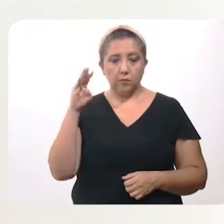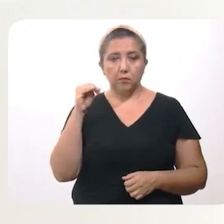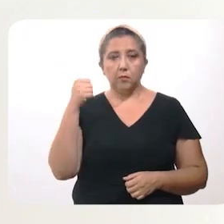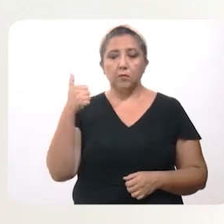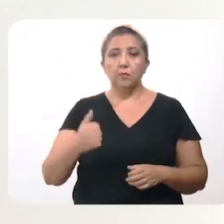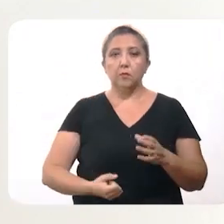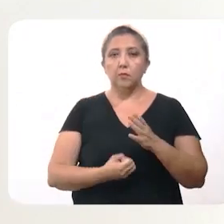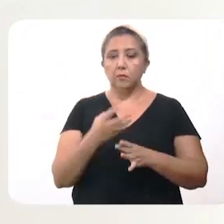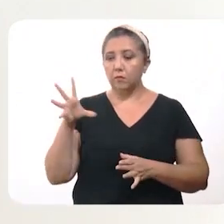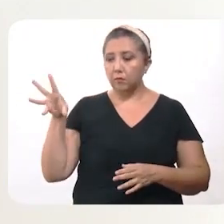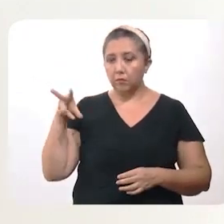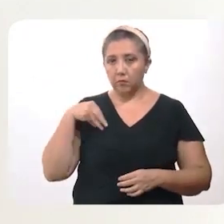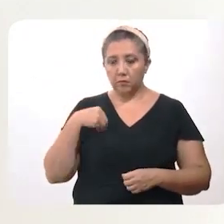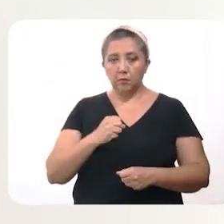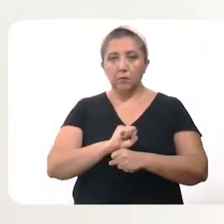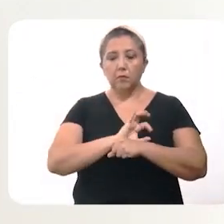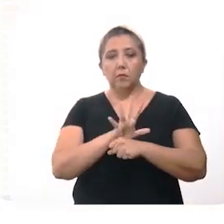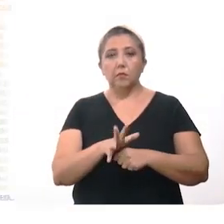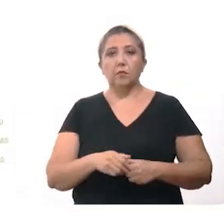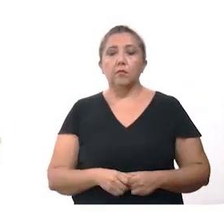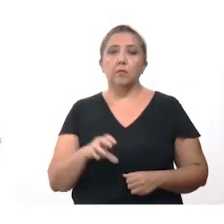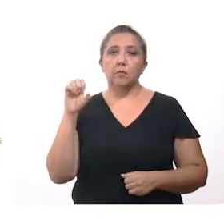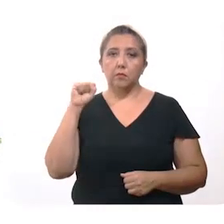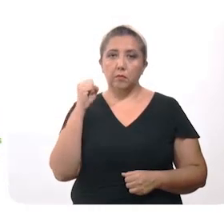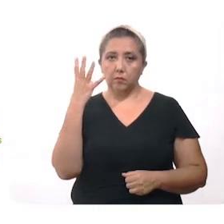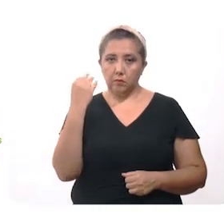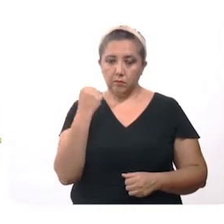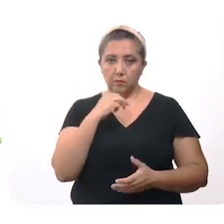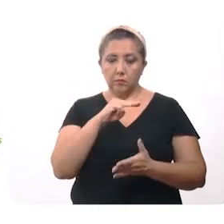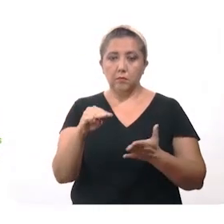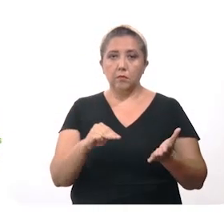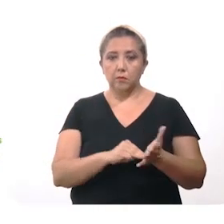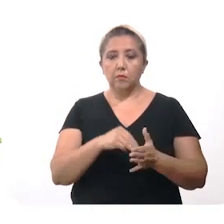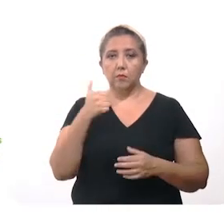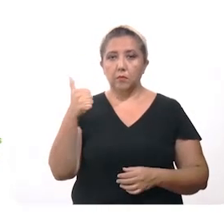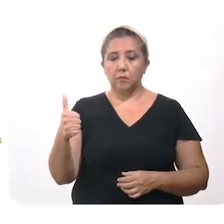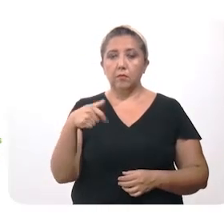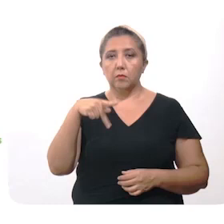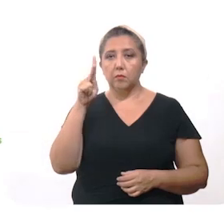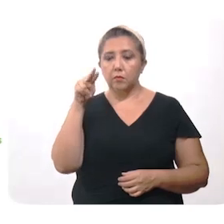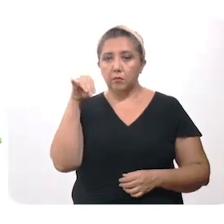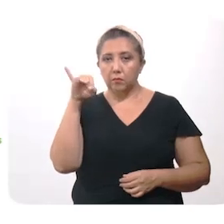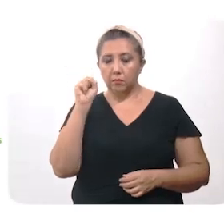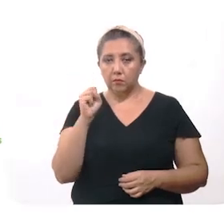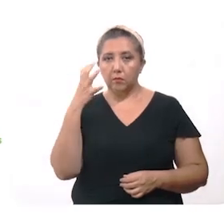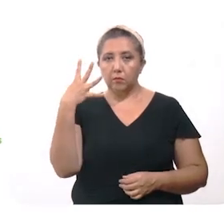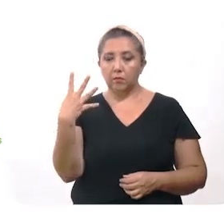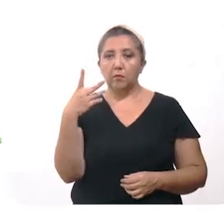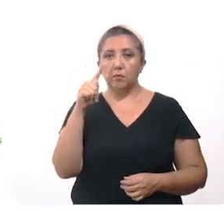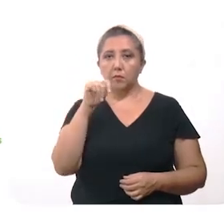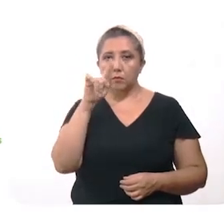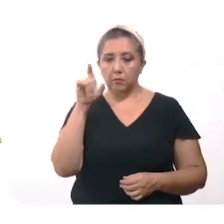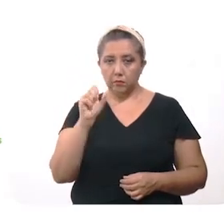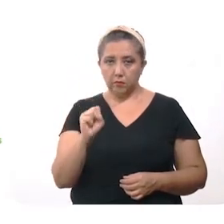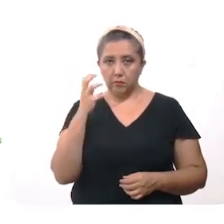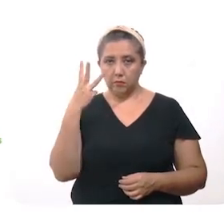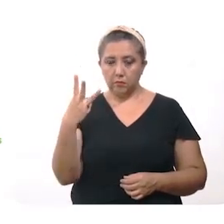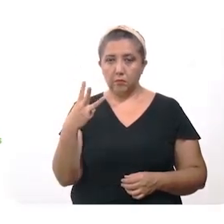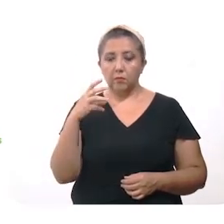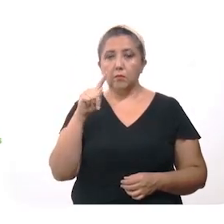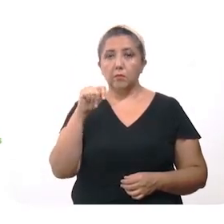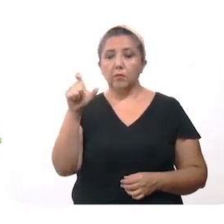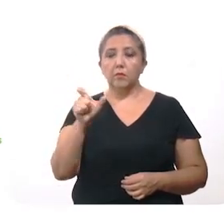96 nuevos contagios de coronavirus. 69 en Mérida, 6 en Canacín, 4 en Ticimín, 3